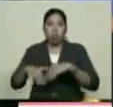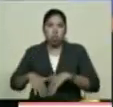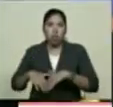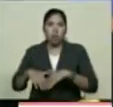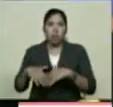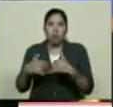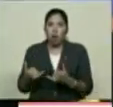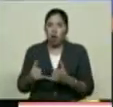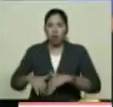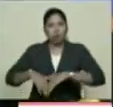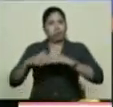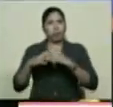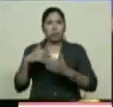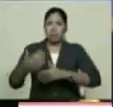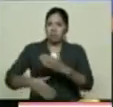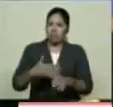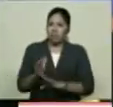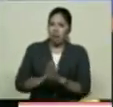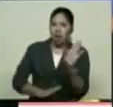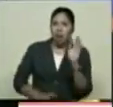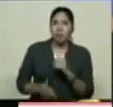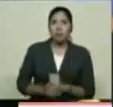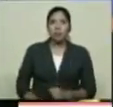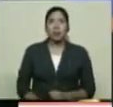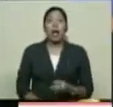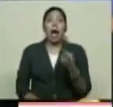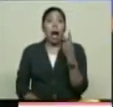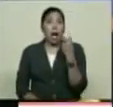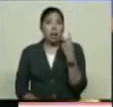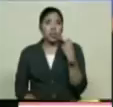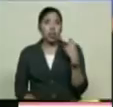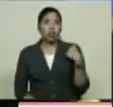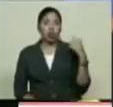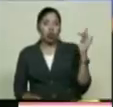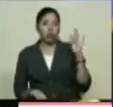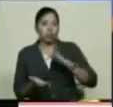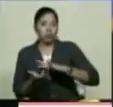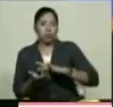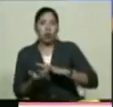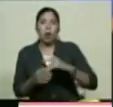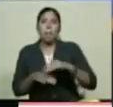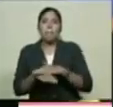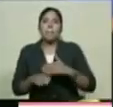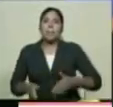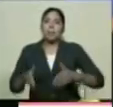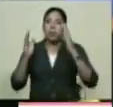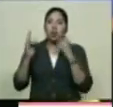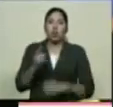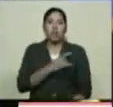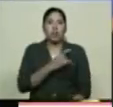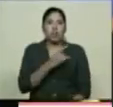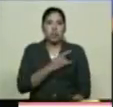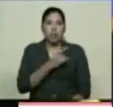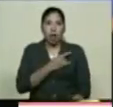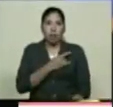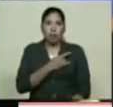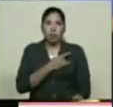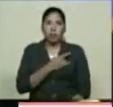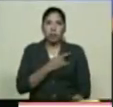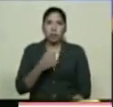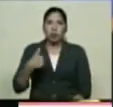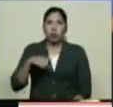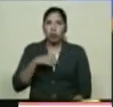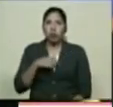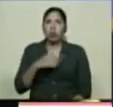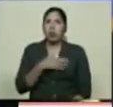Ayer mismo estuve aquí en el Ministerio de Educación Universitaria Y precisamente estábamos hablando de unas carreras tendientes al